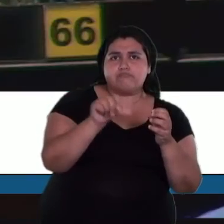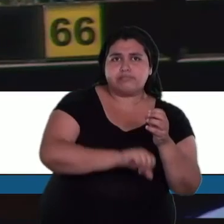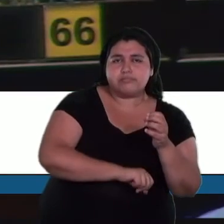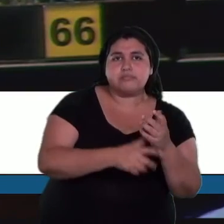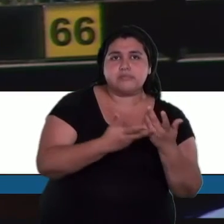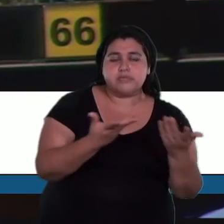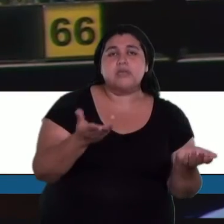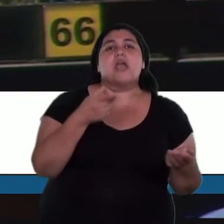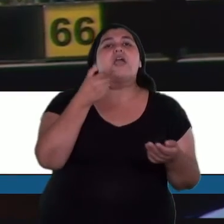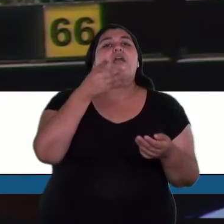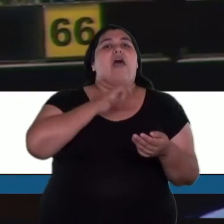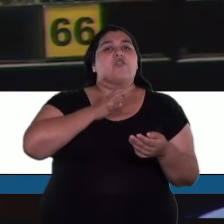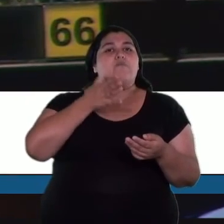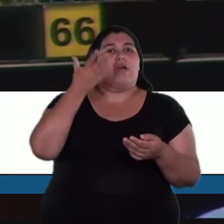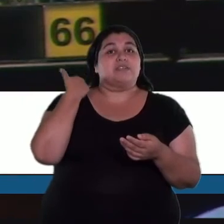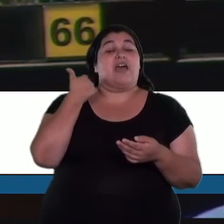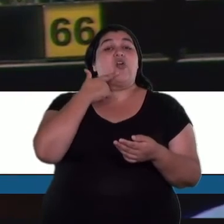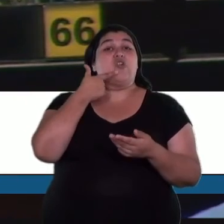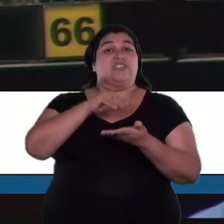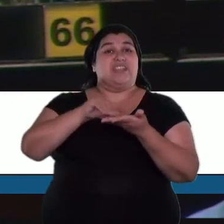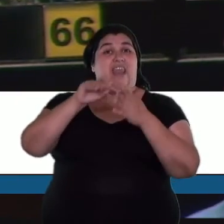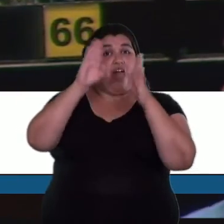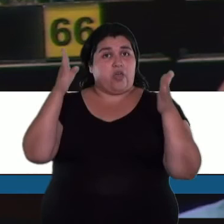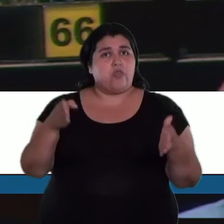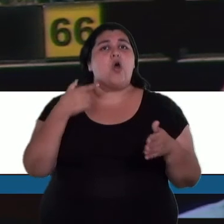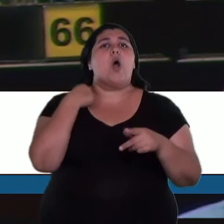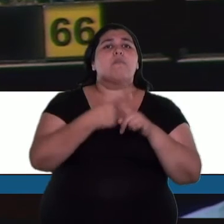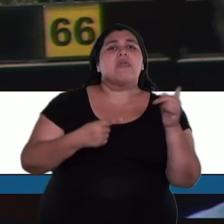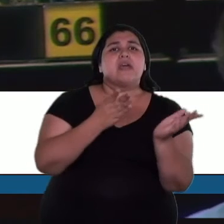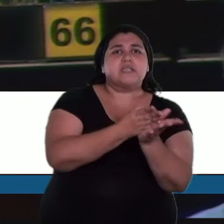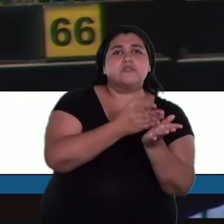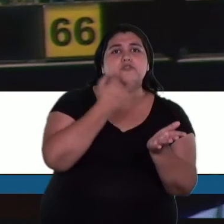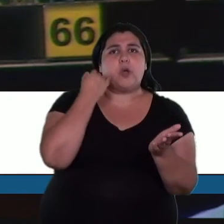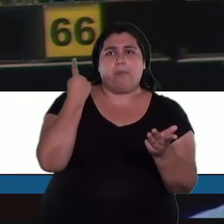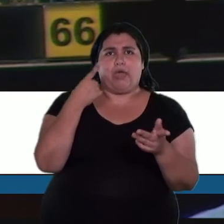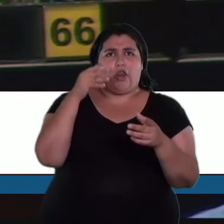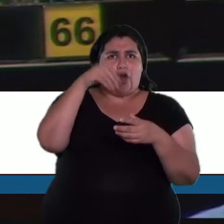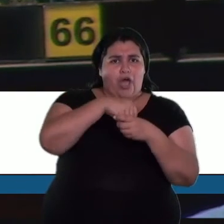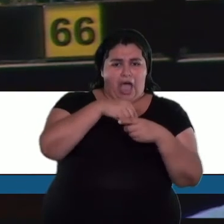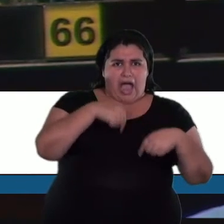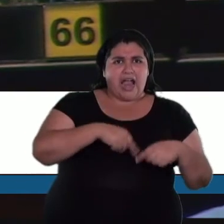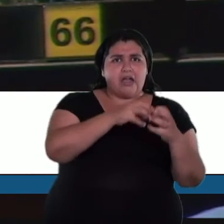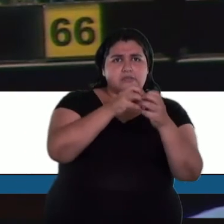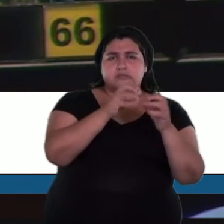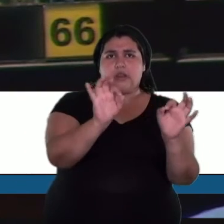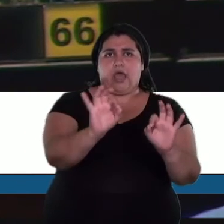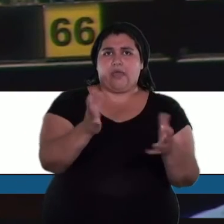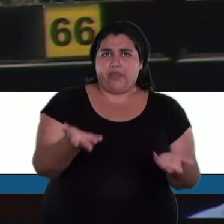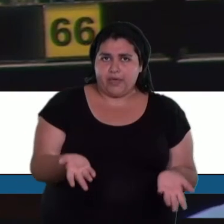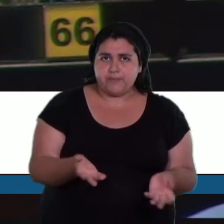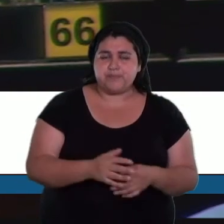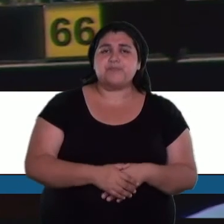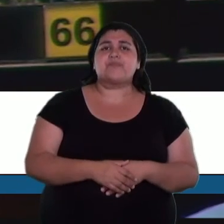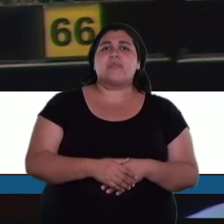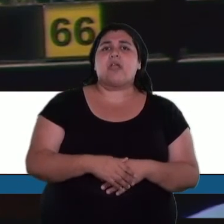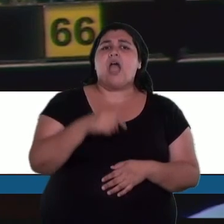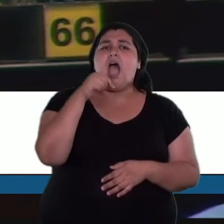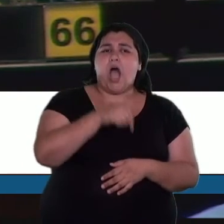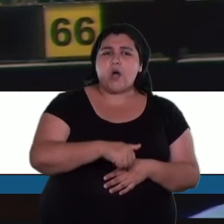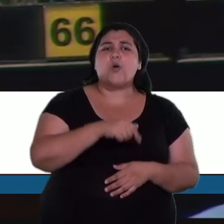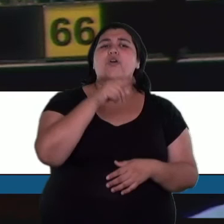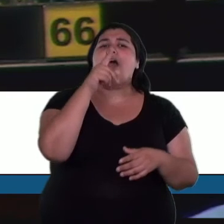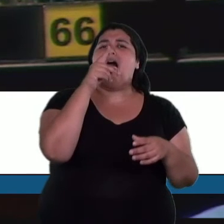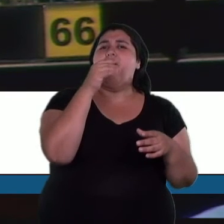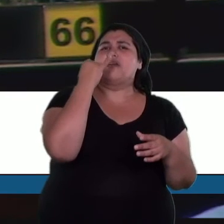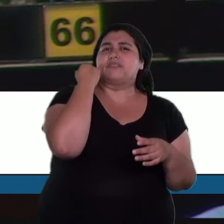el año pasado, en el Senado, tuvo media sanción, pero no pudimos tratarlo acá en Diputados. Hoy está incluido en la fiscal